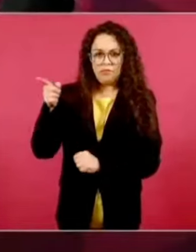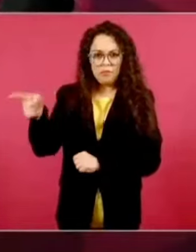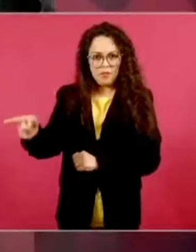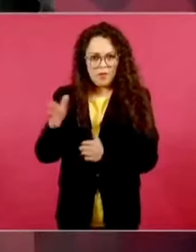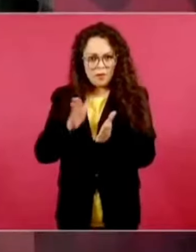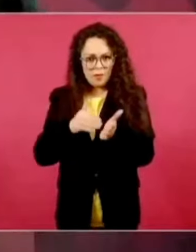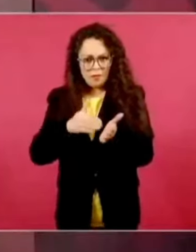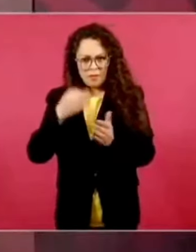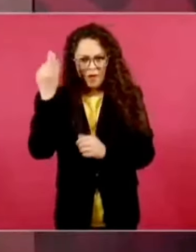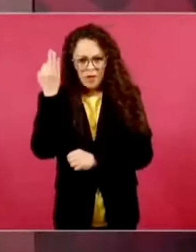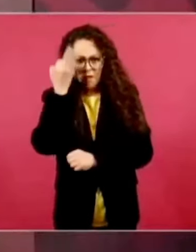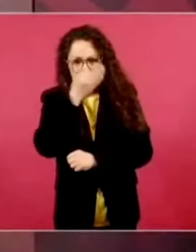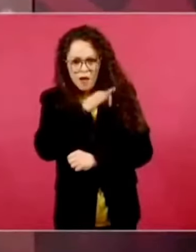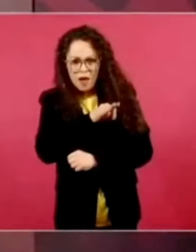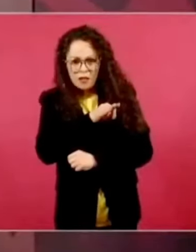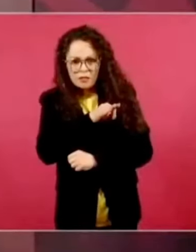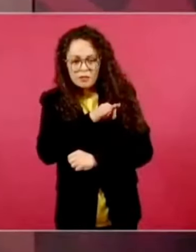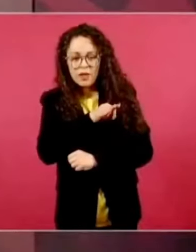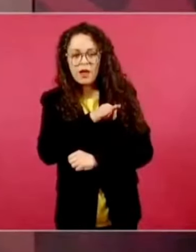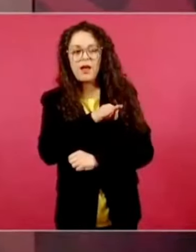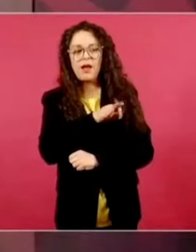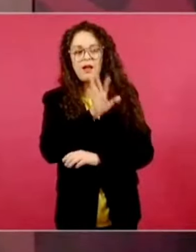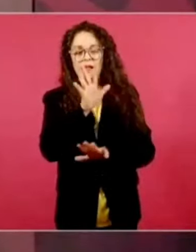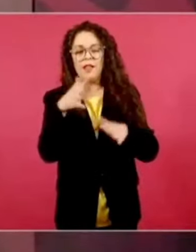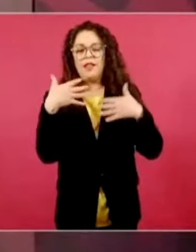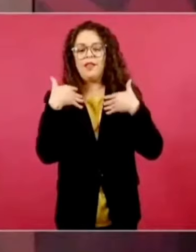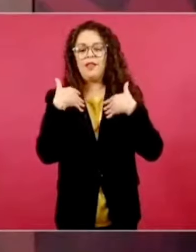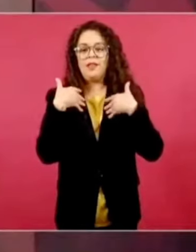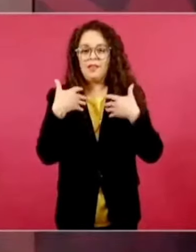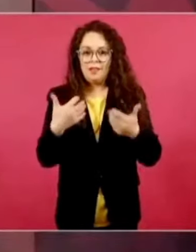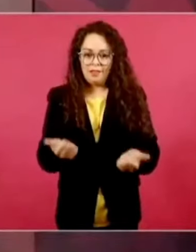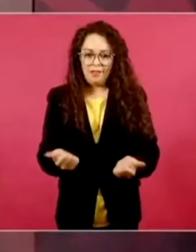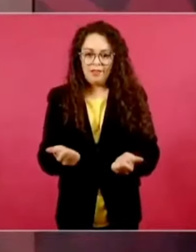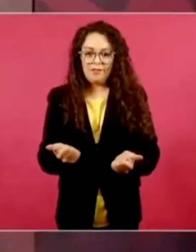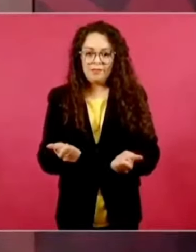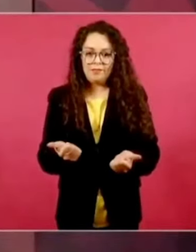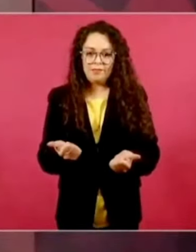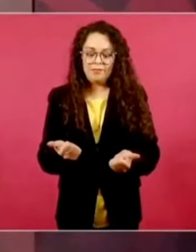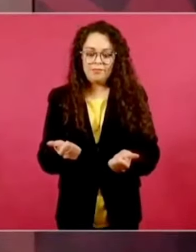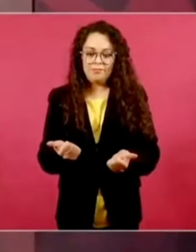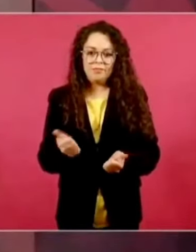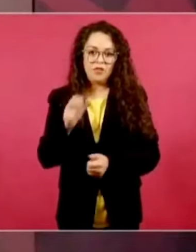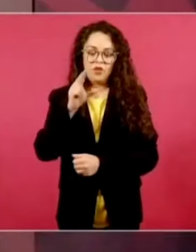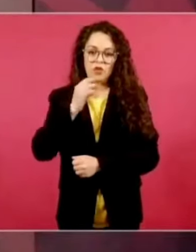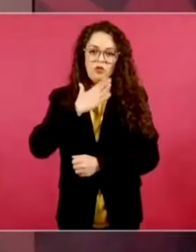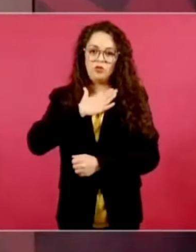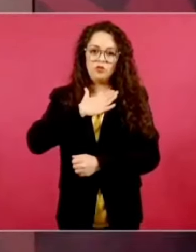Me están persiguiendo injustamente,